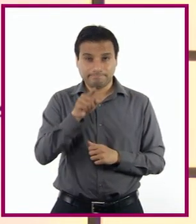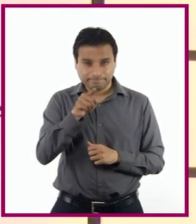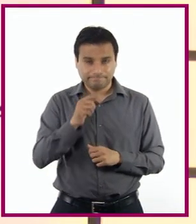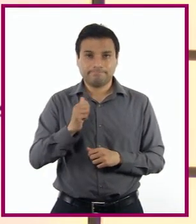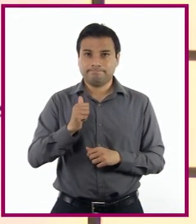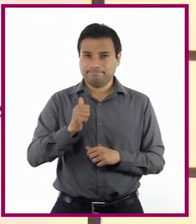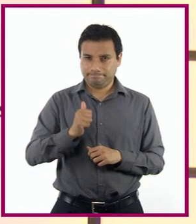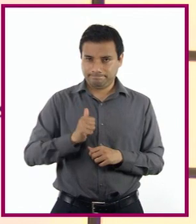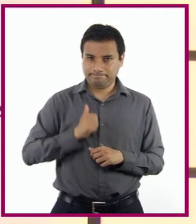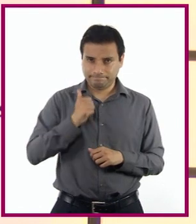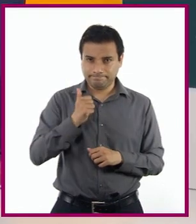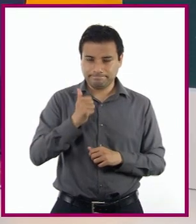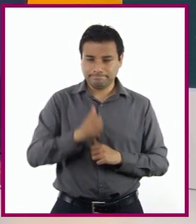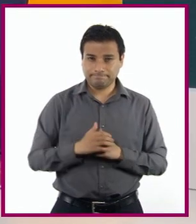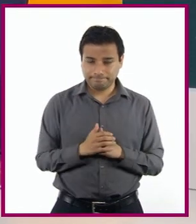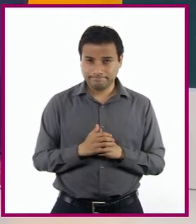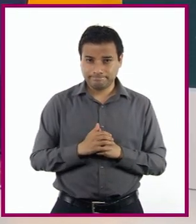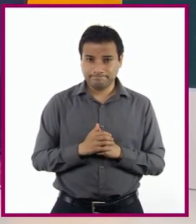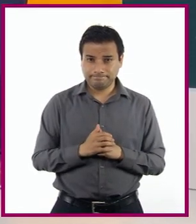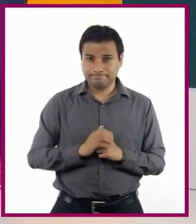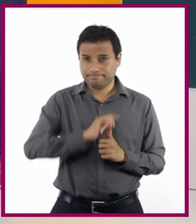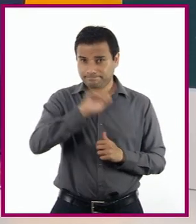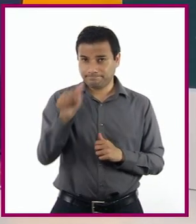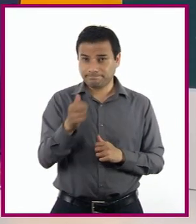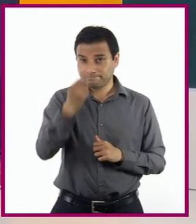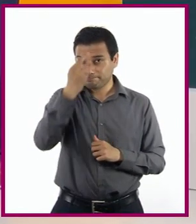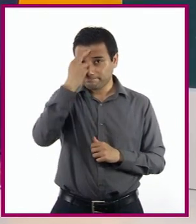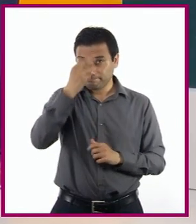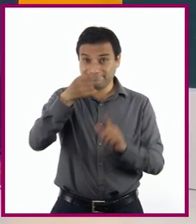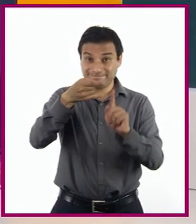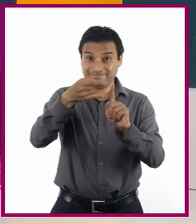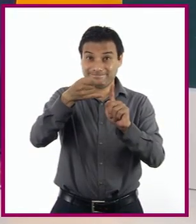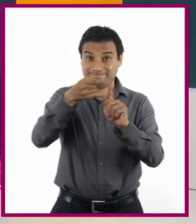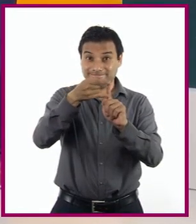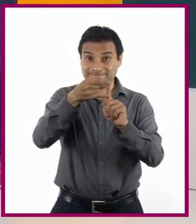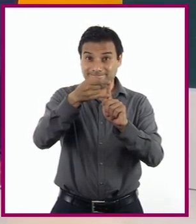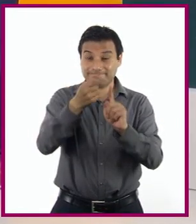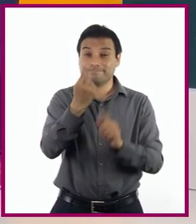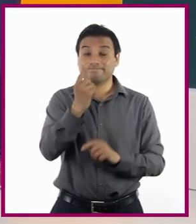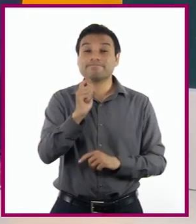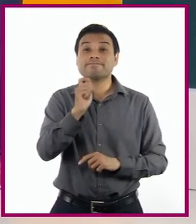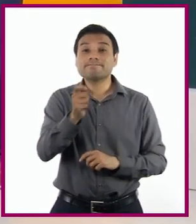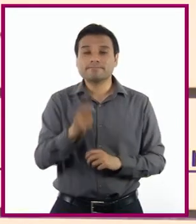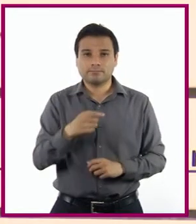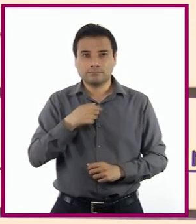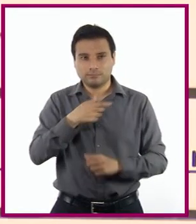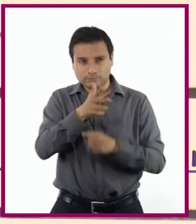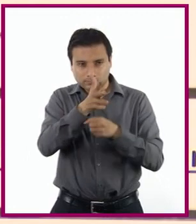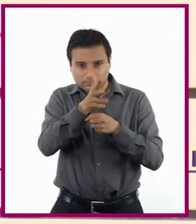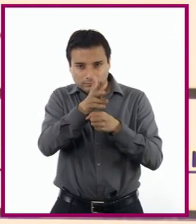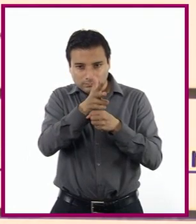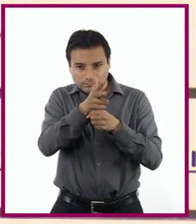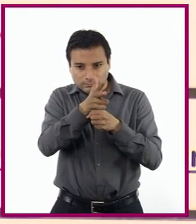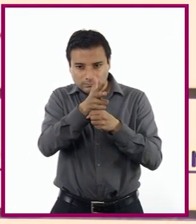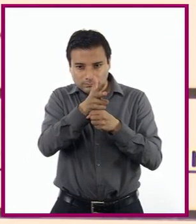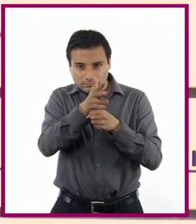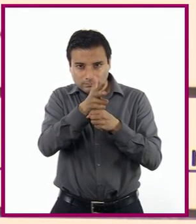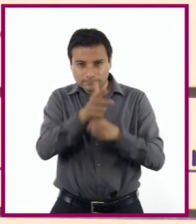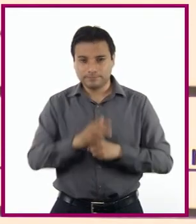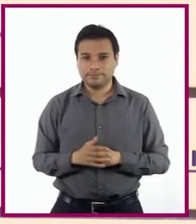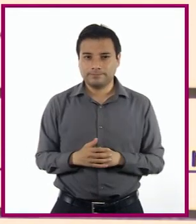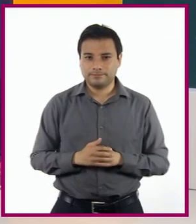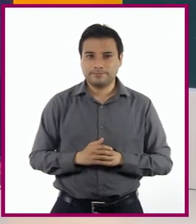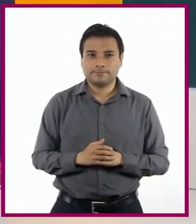las tomas Considerando que Una toma es la imagen que capturo Desde un determinado ángulo Y una distancia